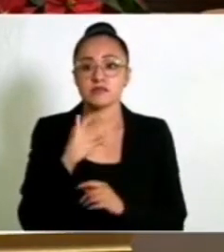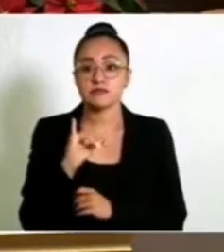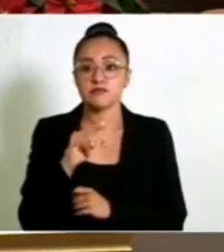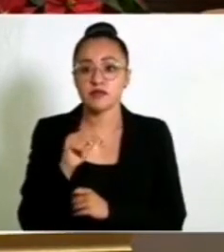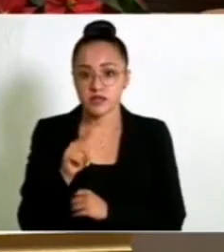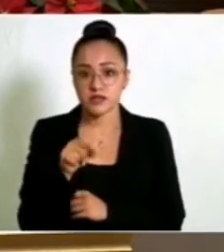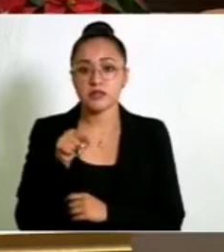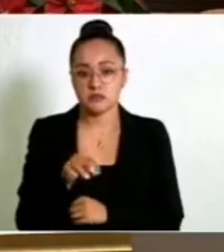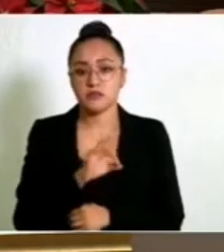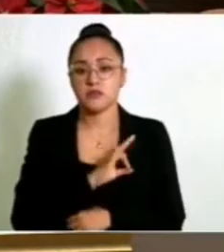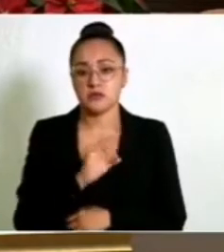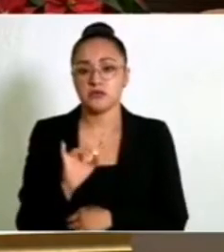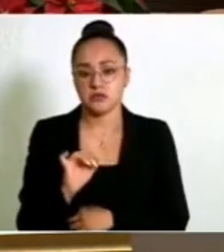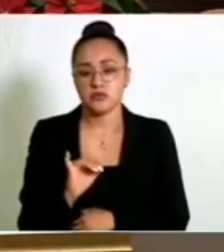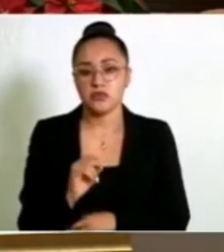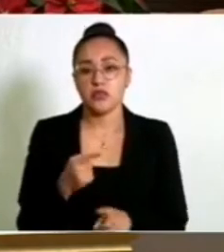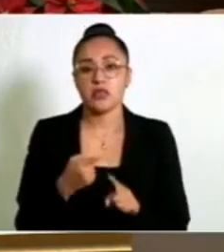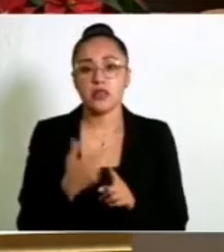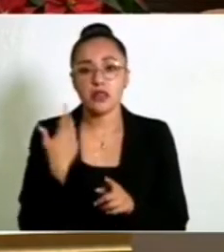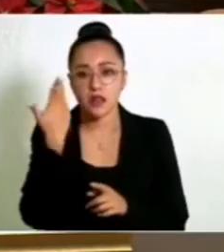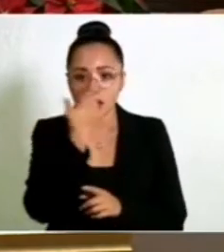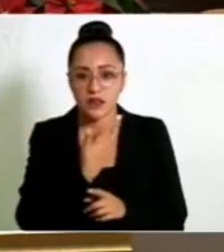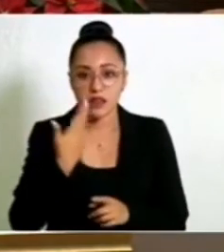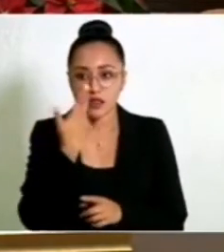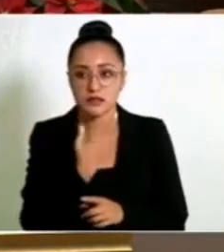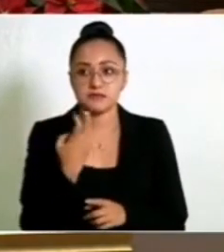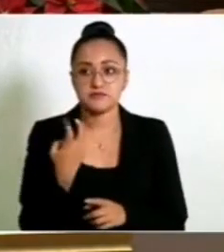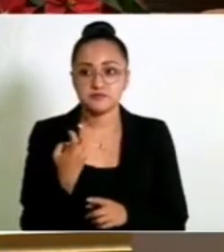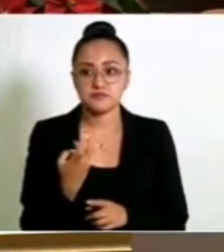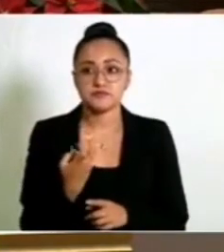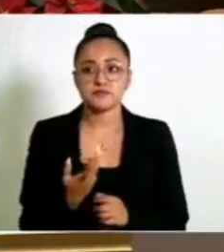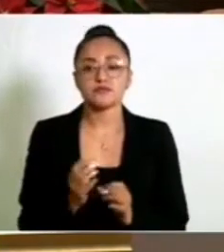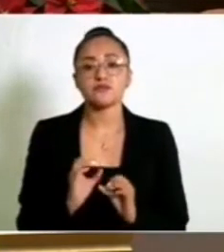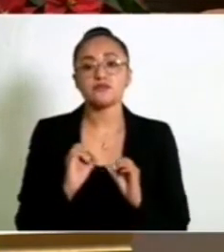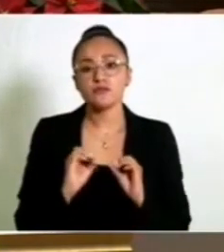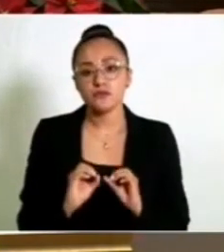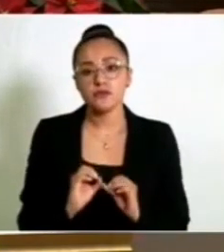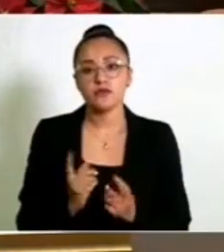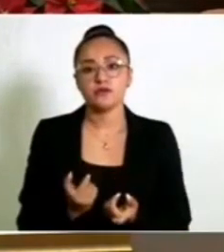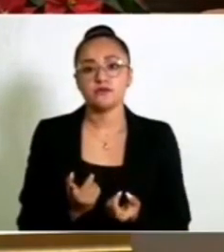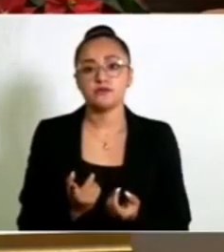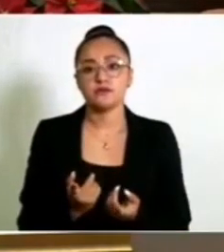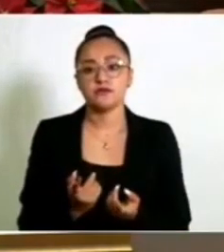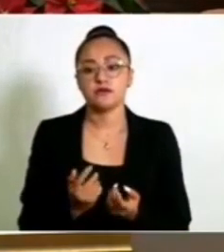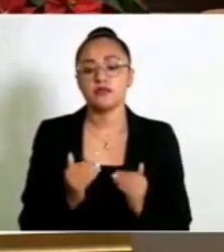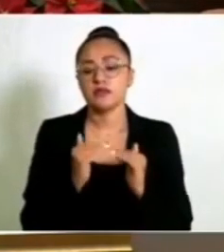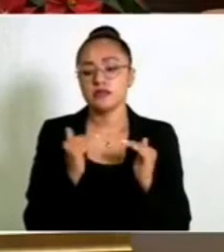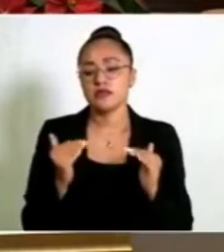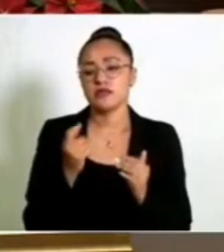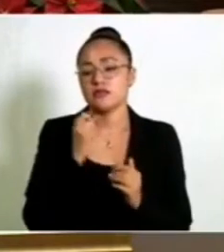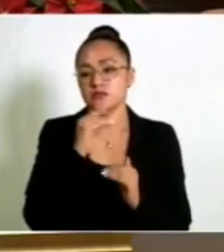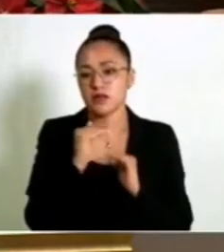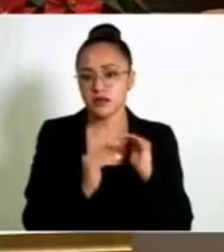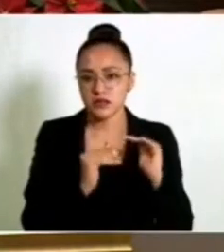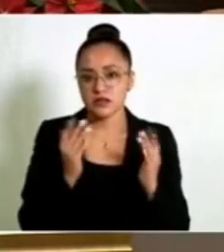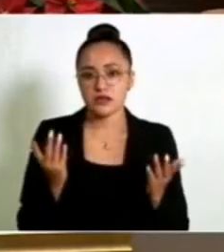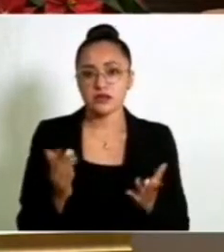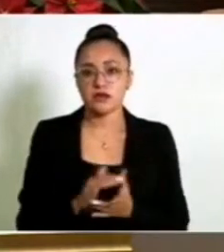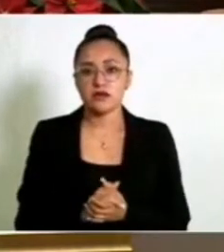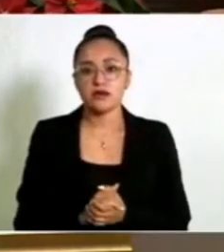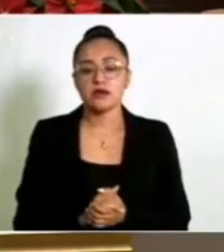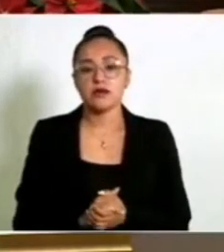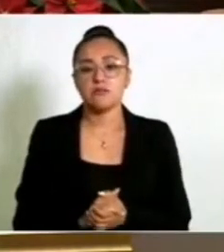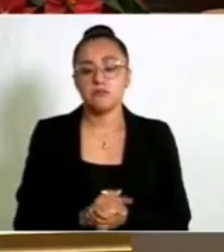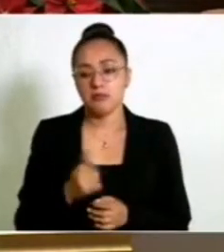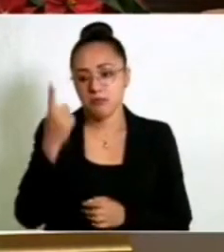la que pudiera revisar esto o equidad sustantiva para